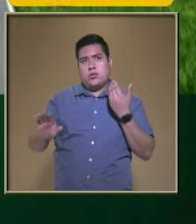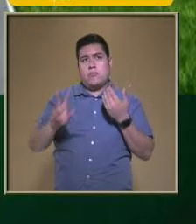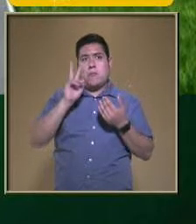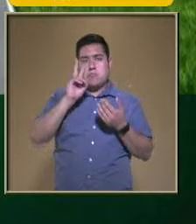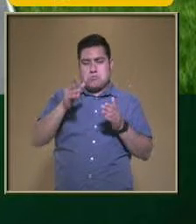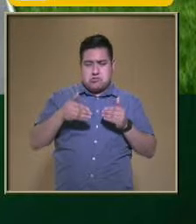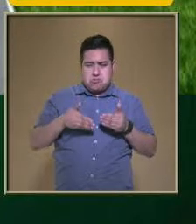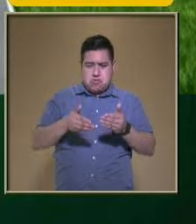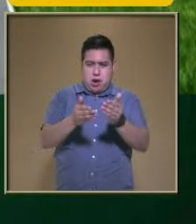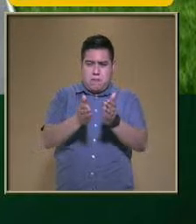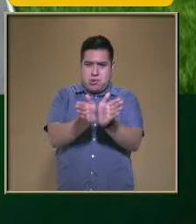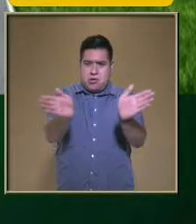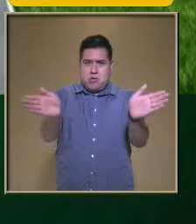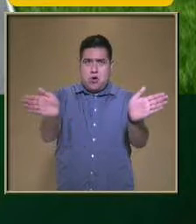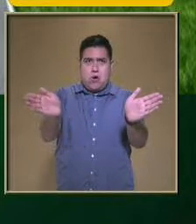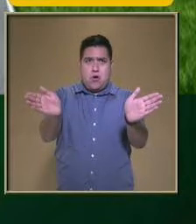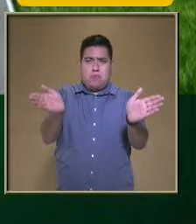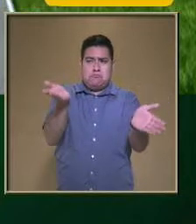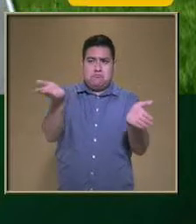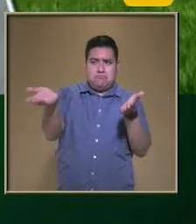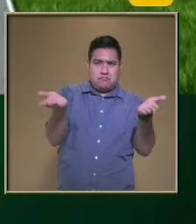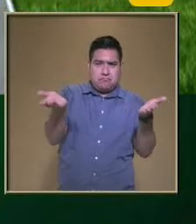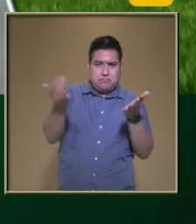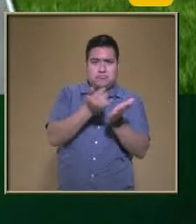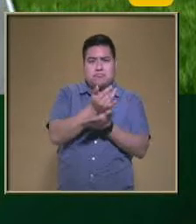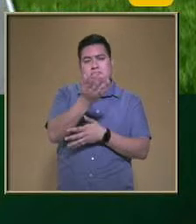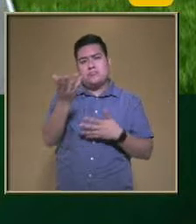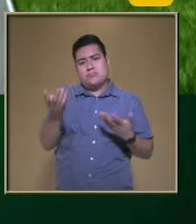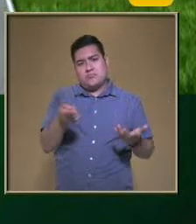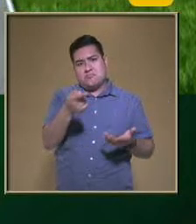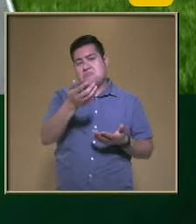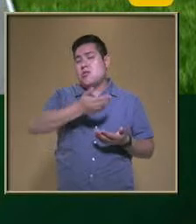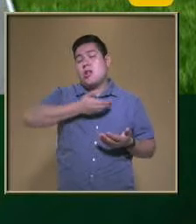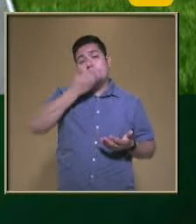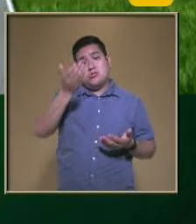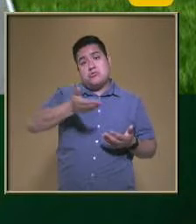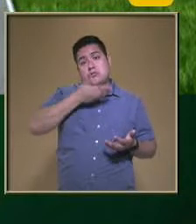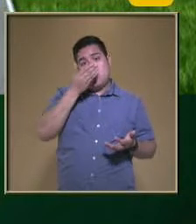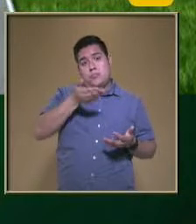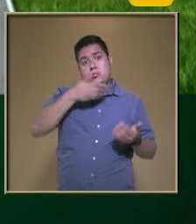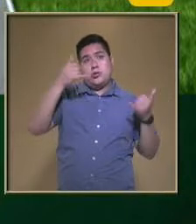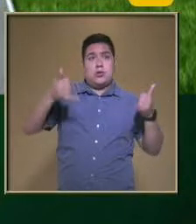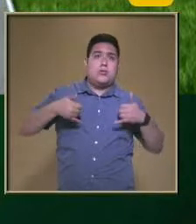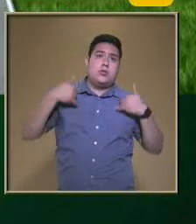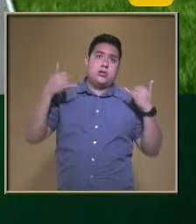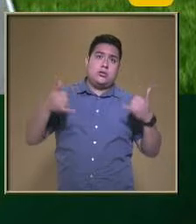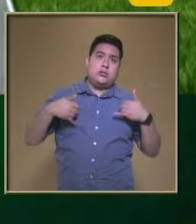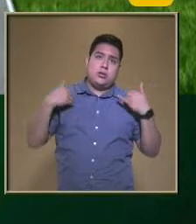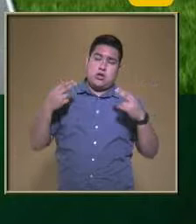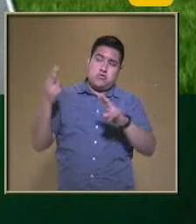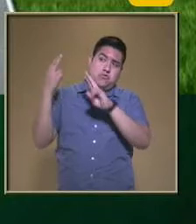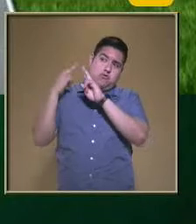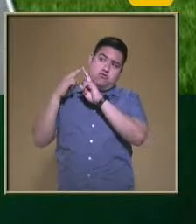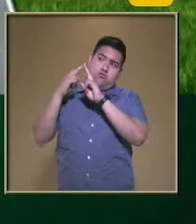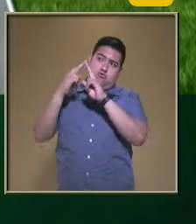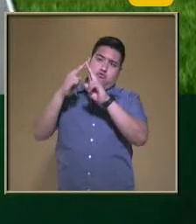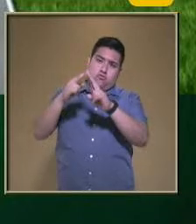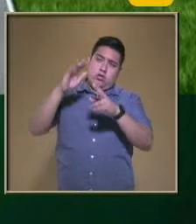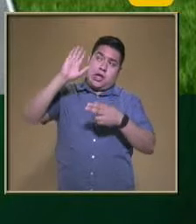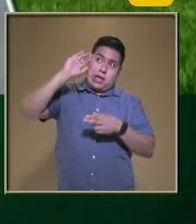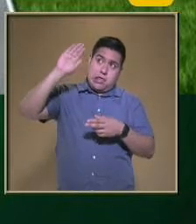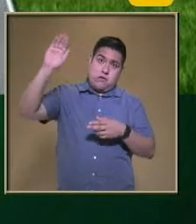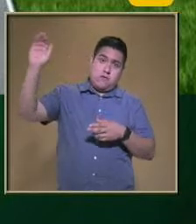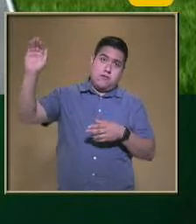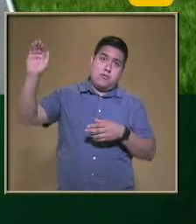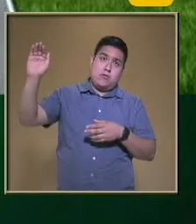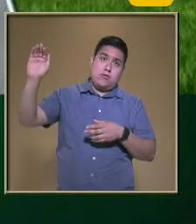opciones Y los hábitos Que tú adquieras Durante la adolescencia Pueden permanecer Hasta que seas adulto Y